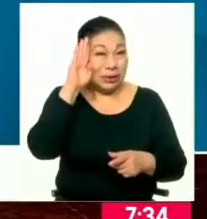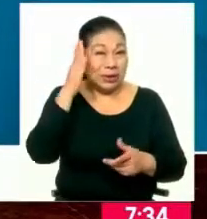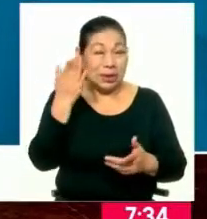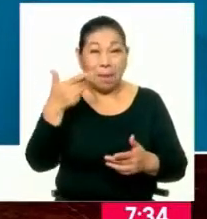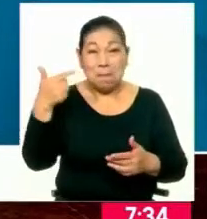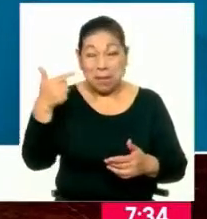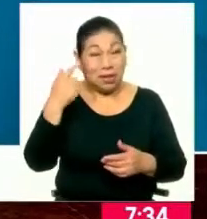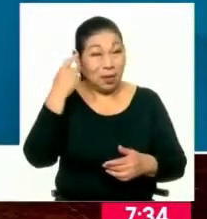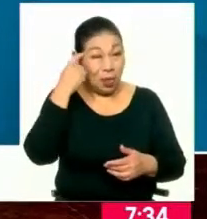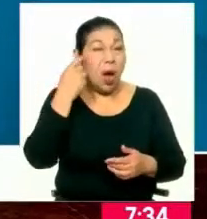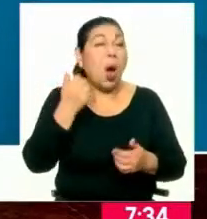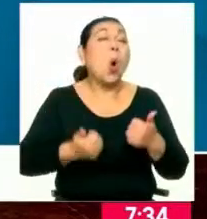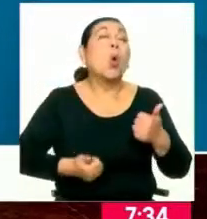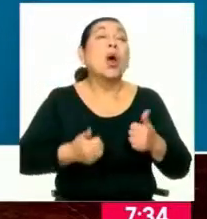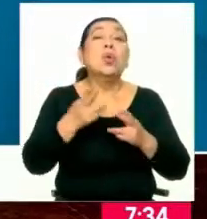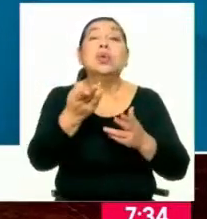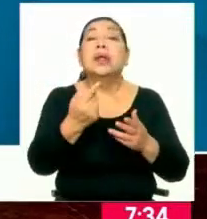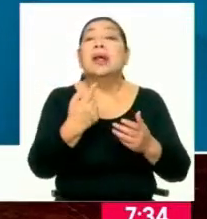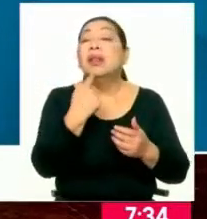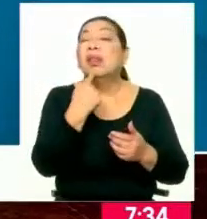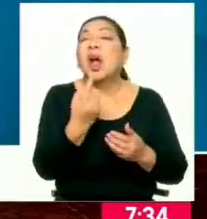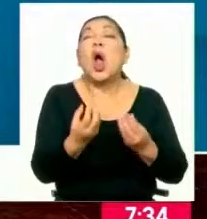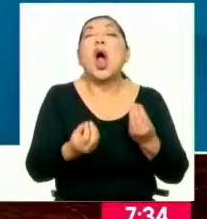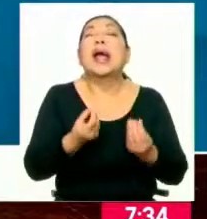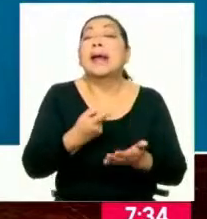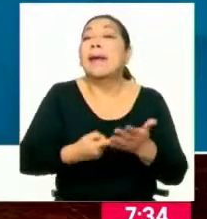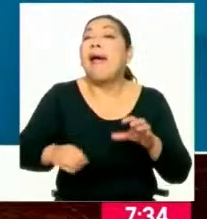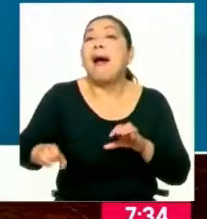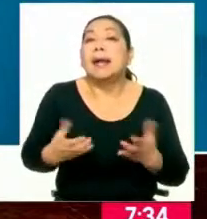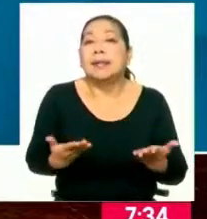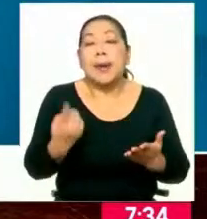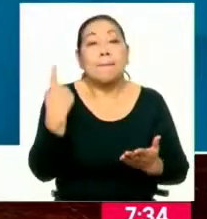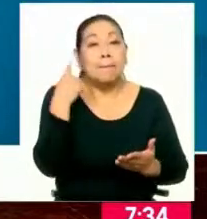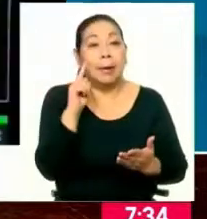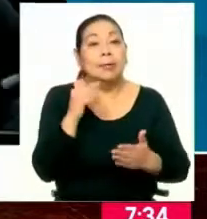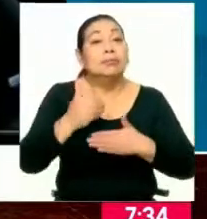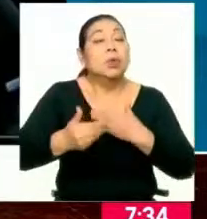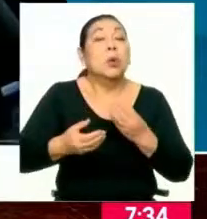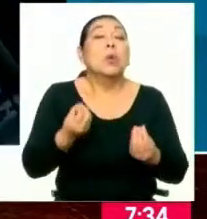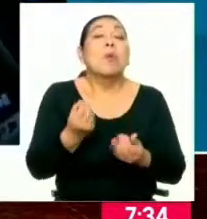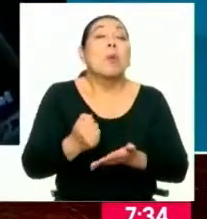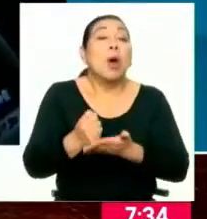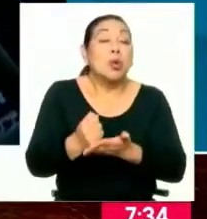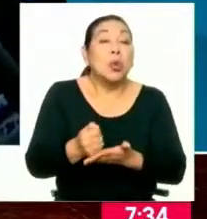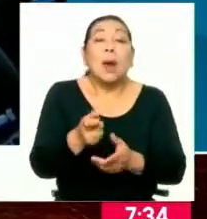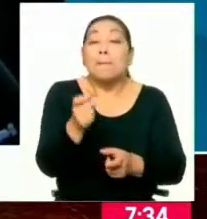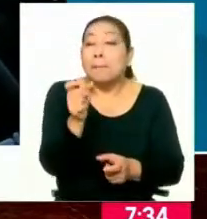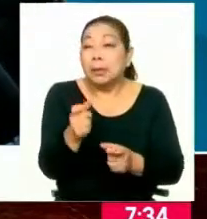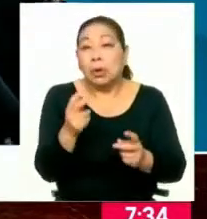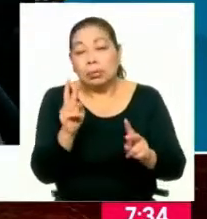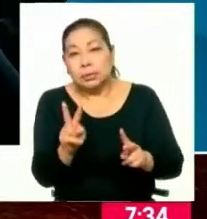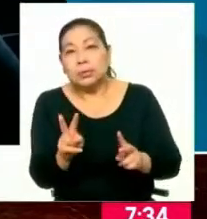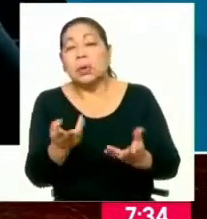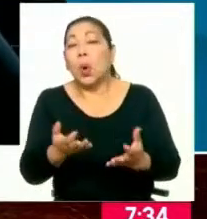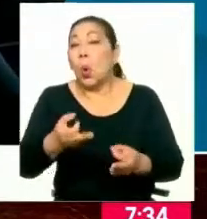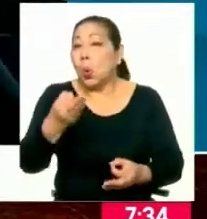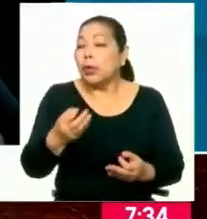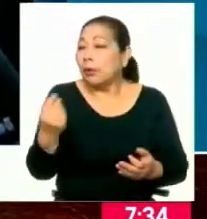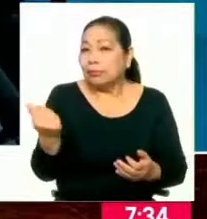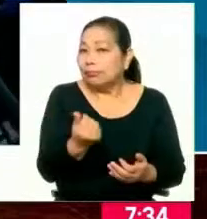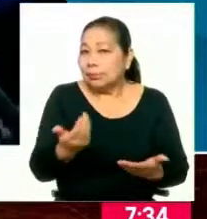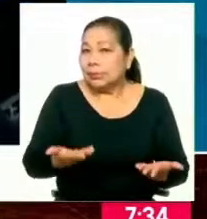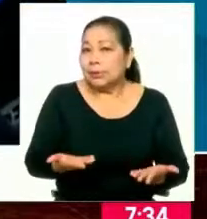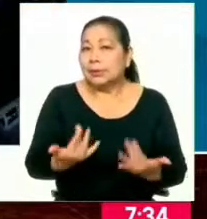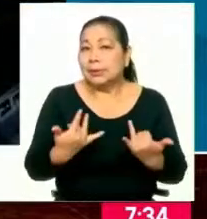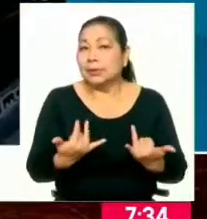policías? ¿Cuál es la recomendación que le daría? ¿Cuál es el procedimiento que deberían de seguir? ¿Cómo puede ayudar la población a que la justicia realmente